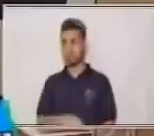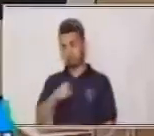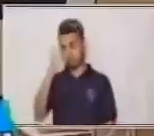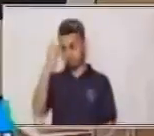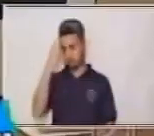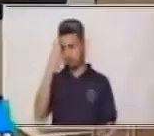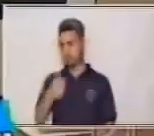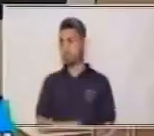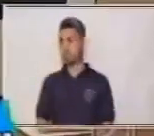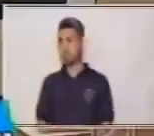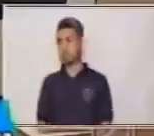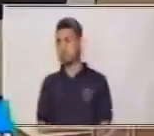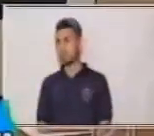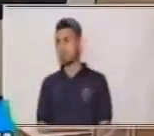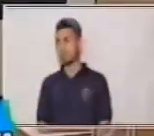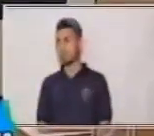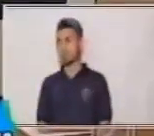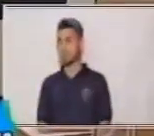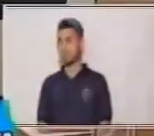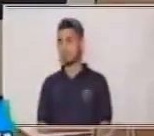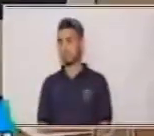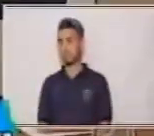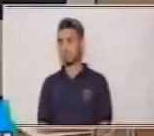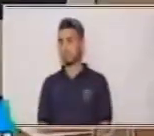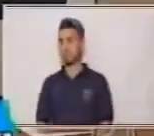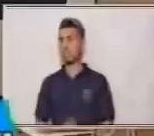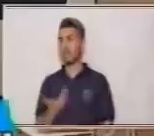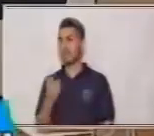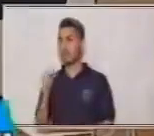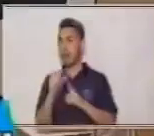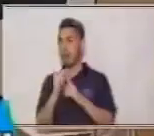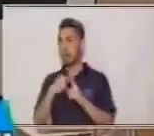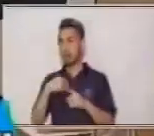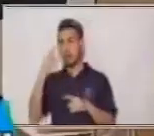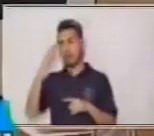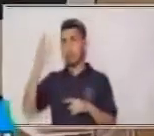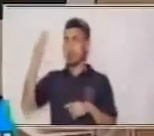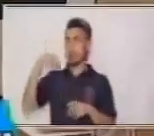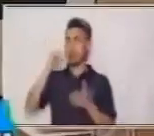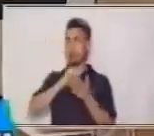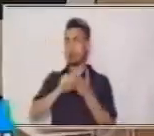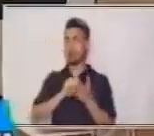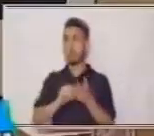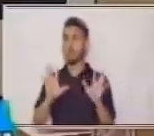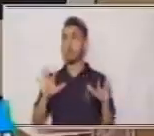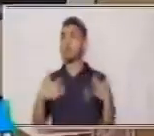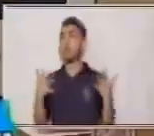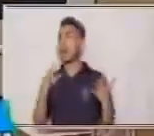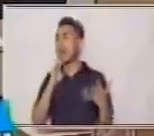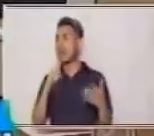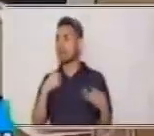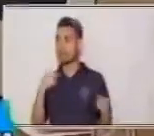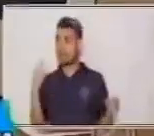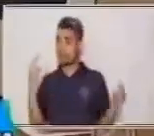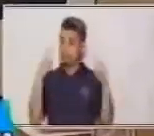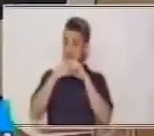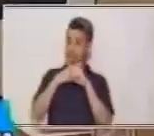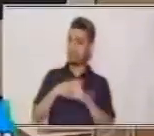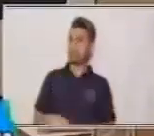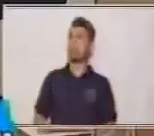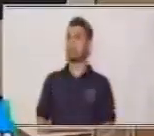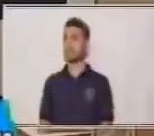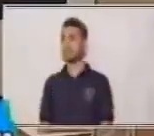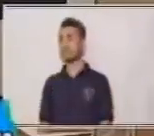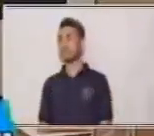Porque yo también aquí estoy pensando qué palabras eran las que escribí. Y si recuerdo, ¿cuál es el error que cometí?